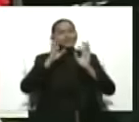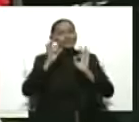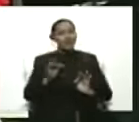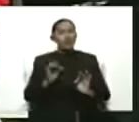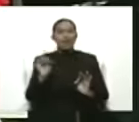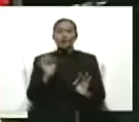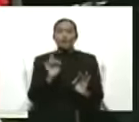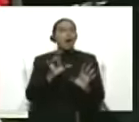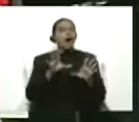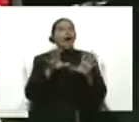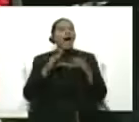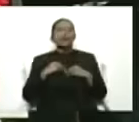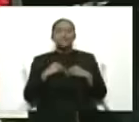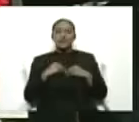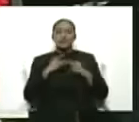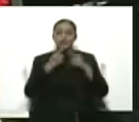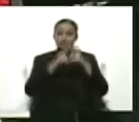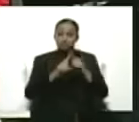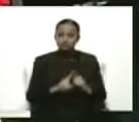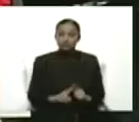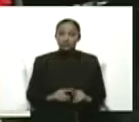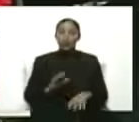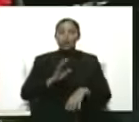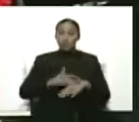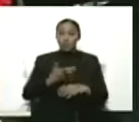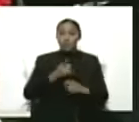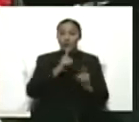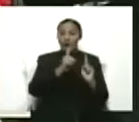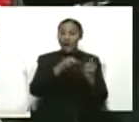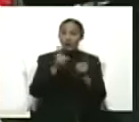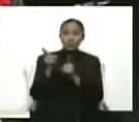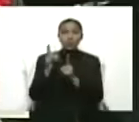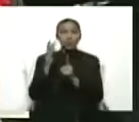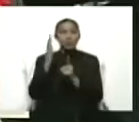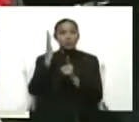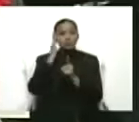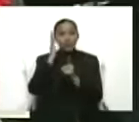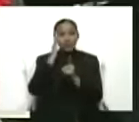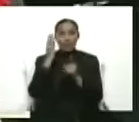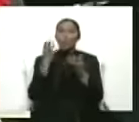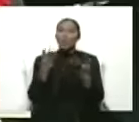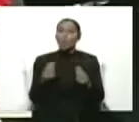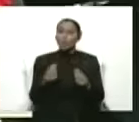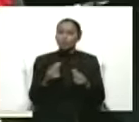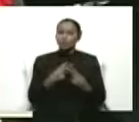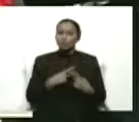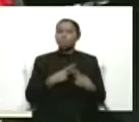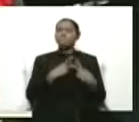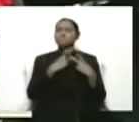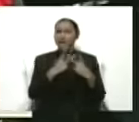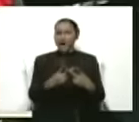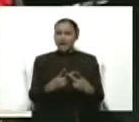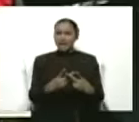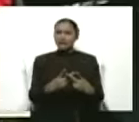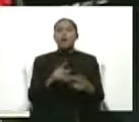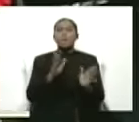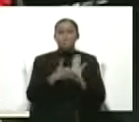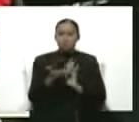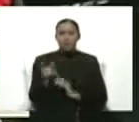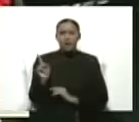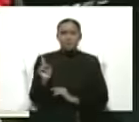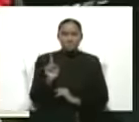o... Bueno, menos mal que hay unos que sí son valientes, entienden, son valientes. Y vinieron a firmar porque creen en el país,